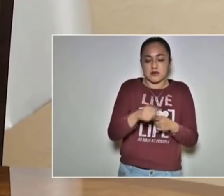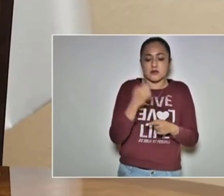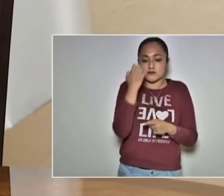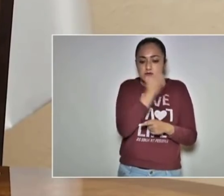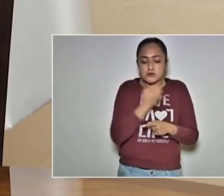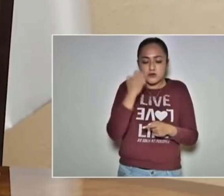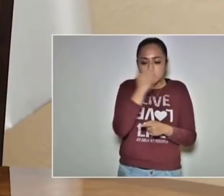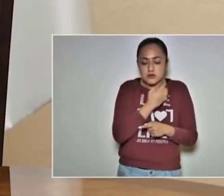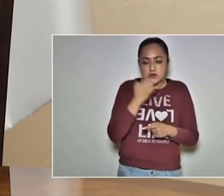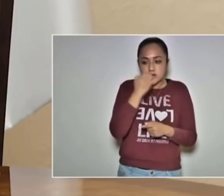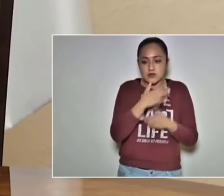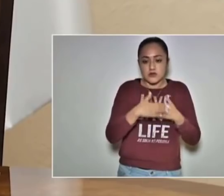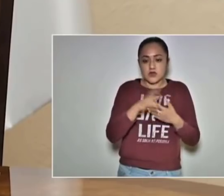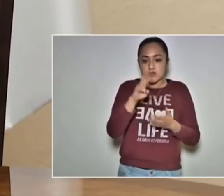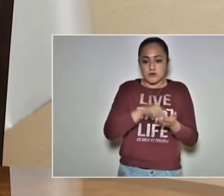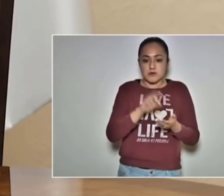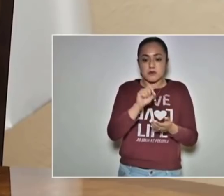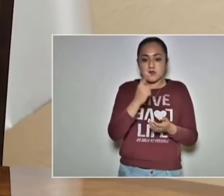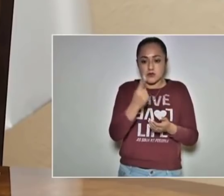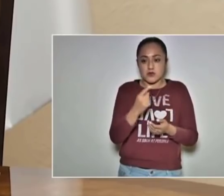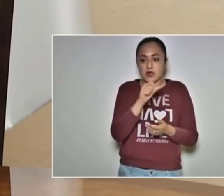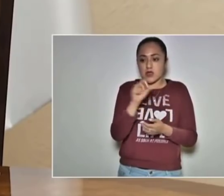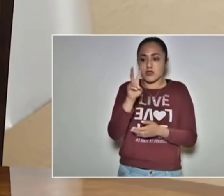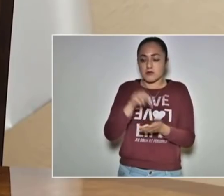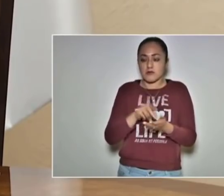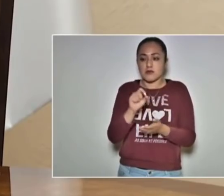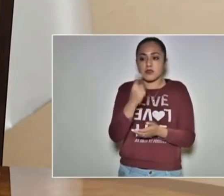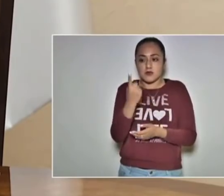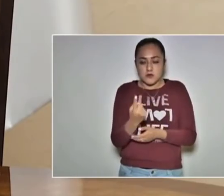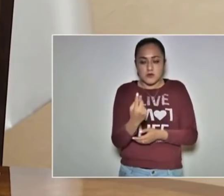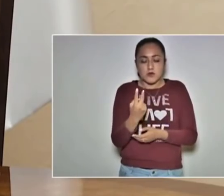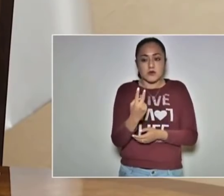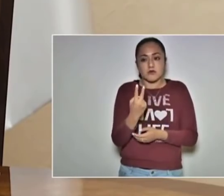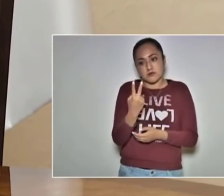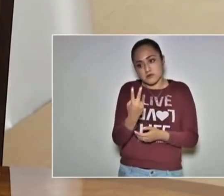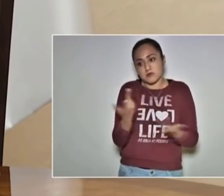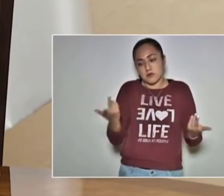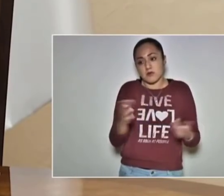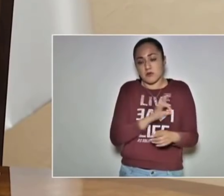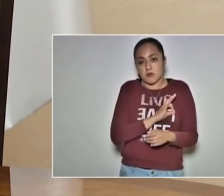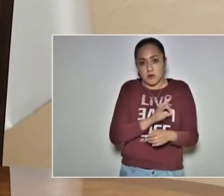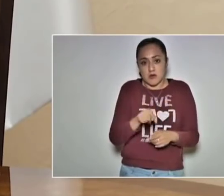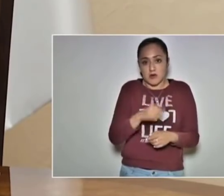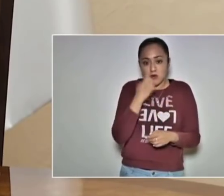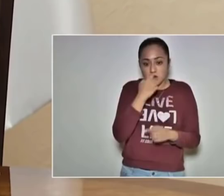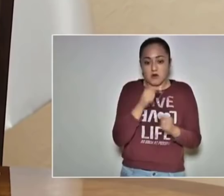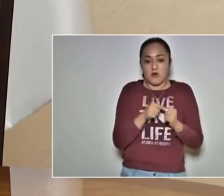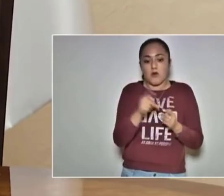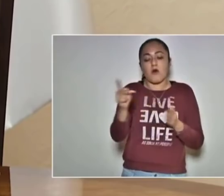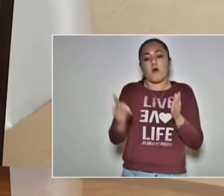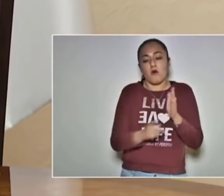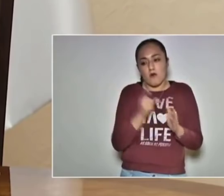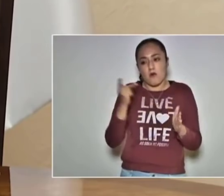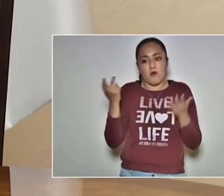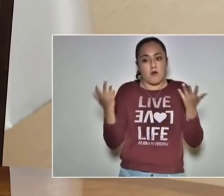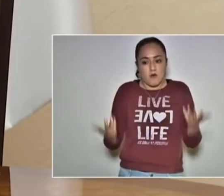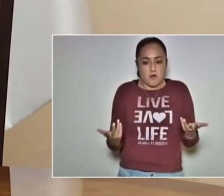2021-2022 pueda ser un ciclo escolar nuevamente